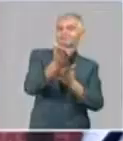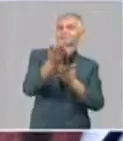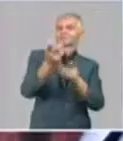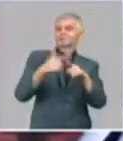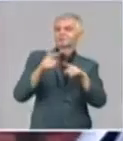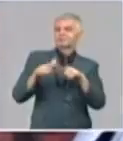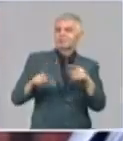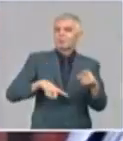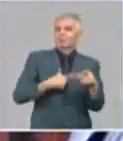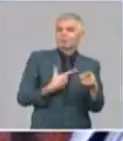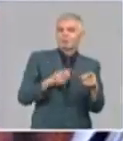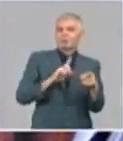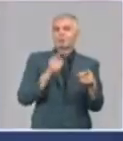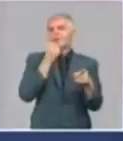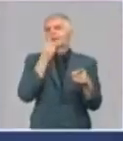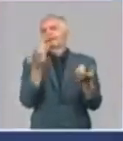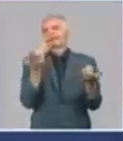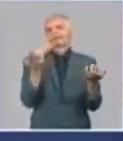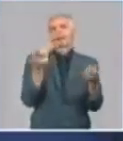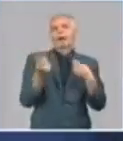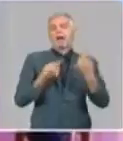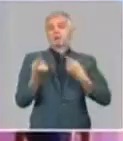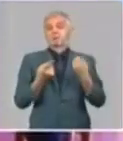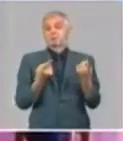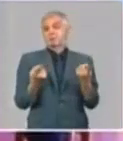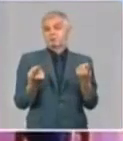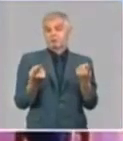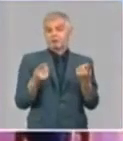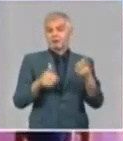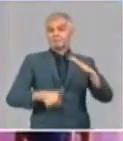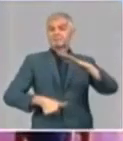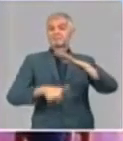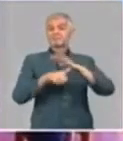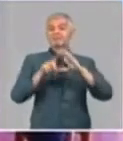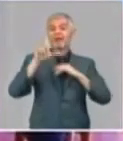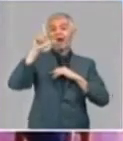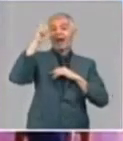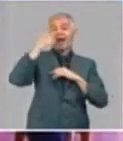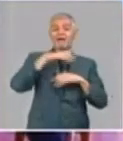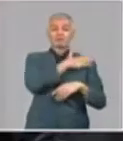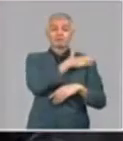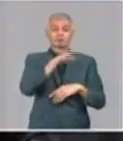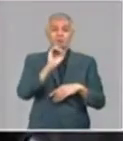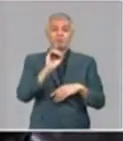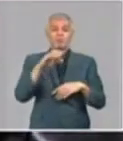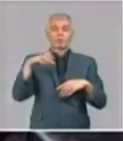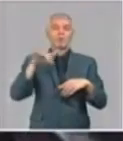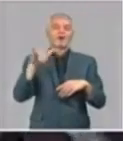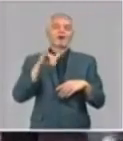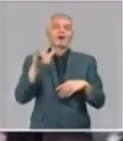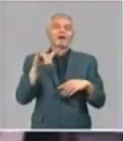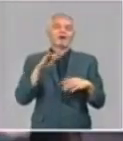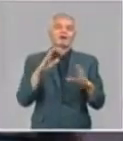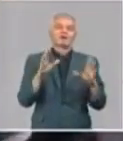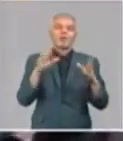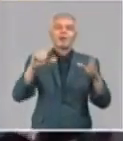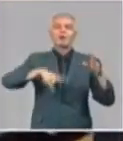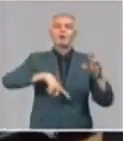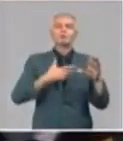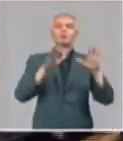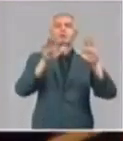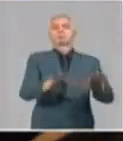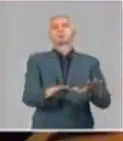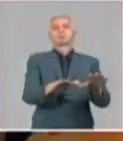podíamos permitirnos que ocurriera eso que el presidente Lazo llama un apagón cultural y no ha habido un apagón cultural